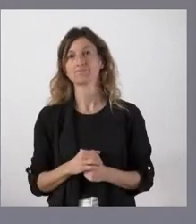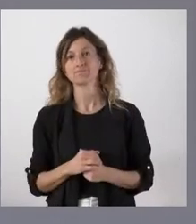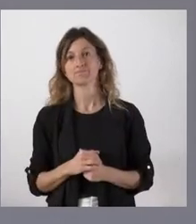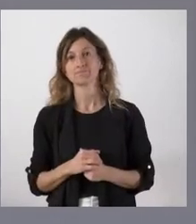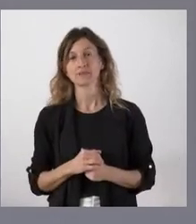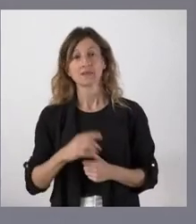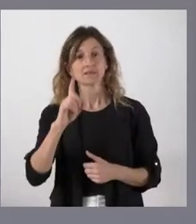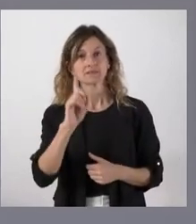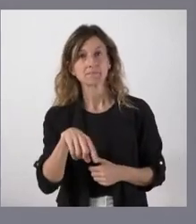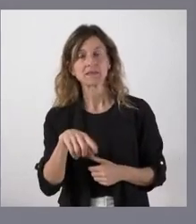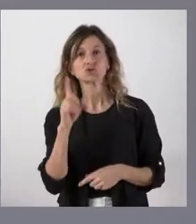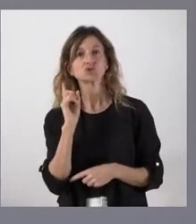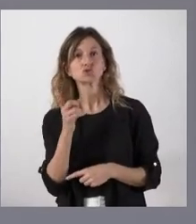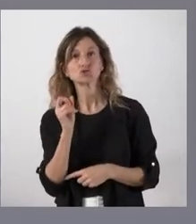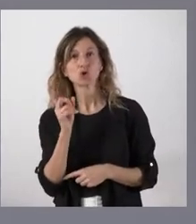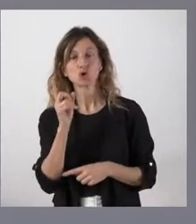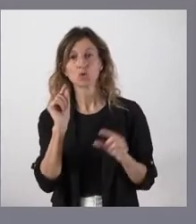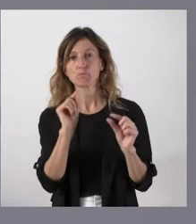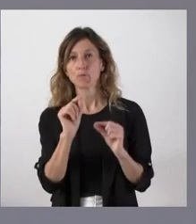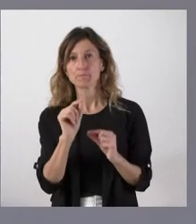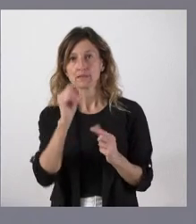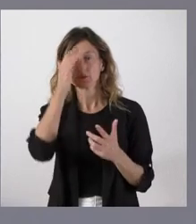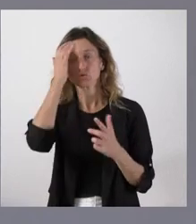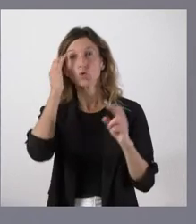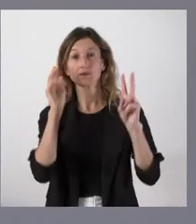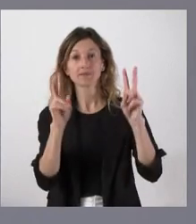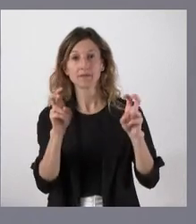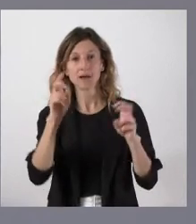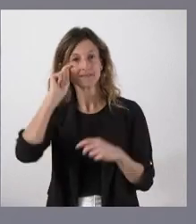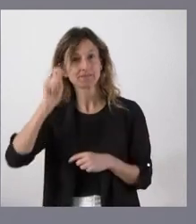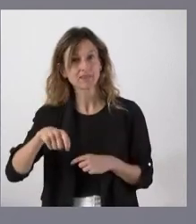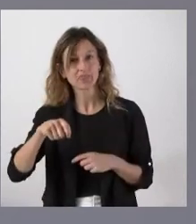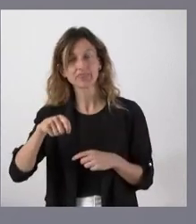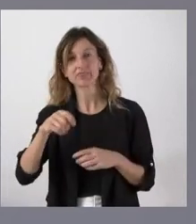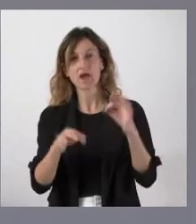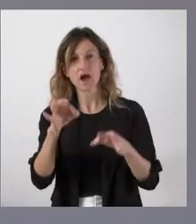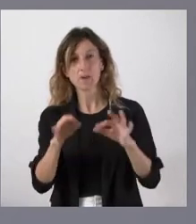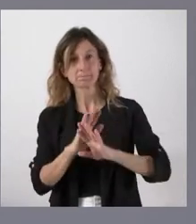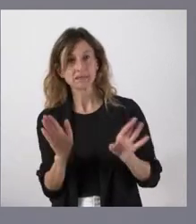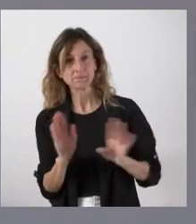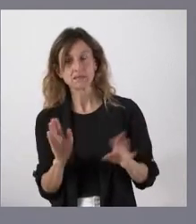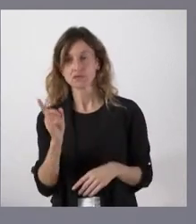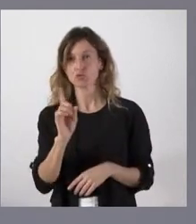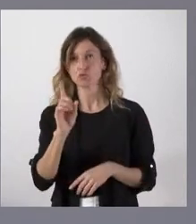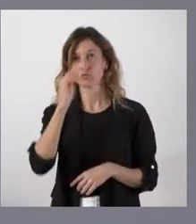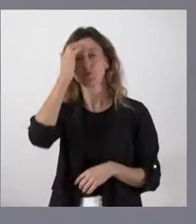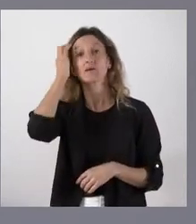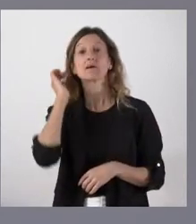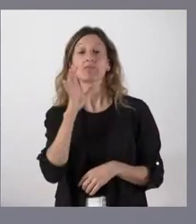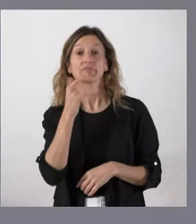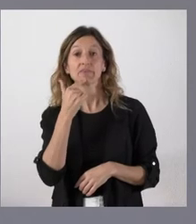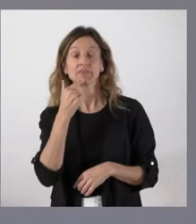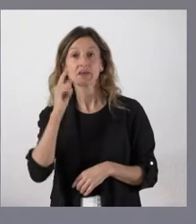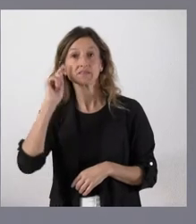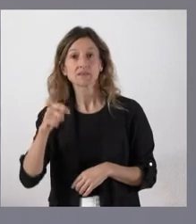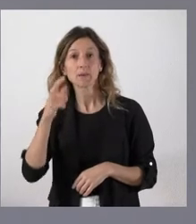extensible no solamente al momento al cual el auto o la sentencia se refiere, que se refería exclusivamente a